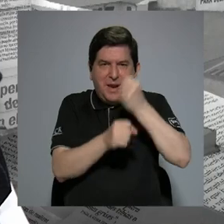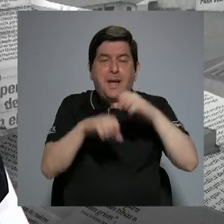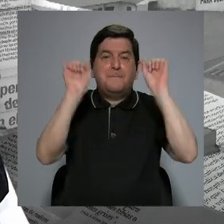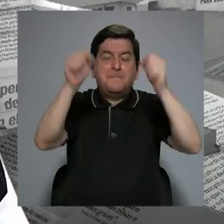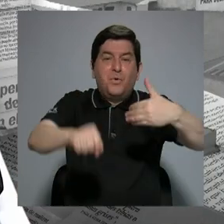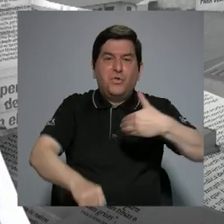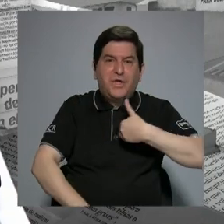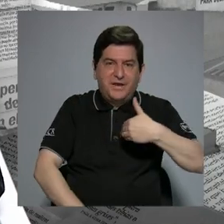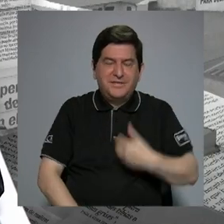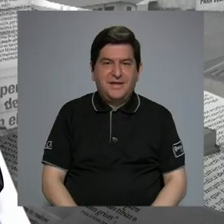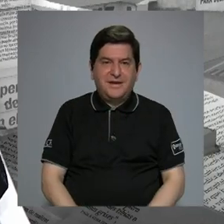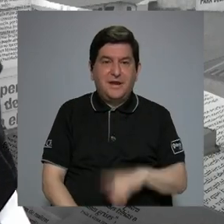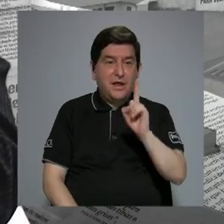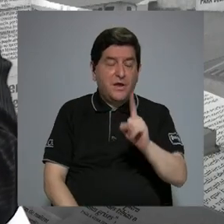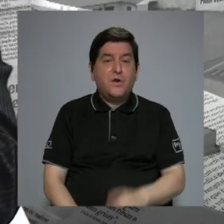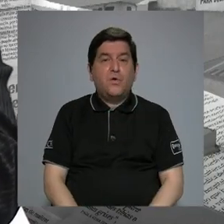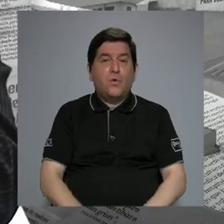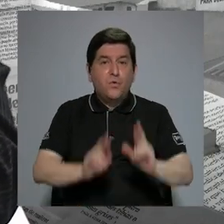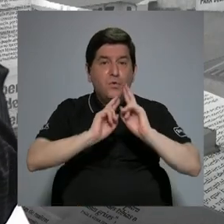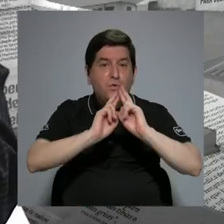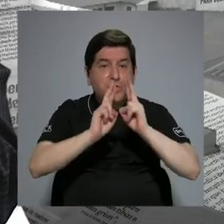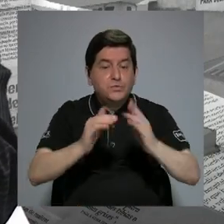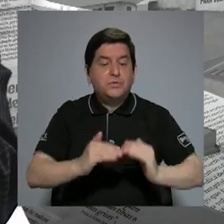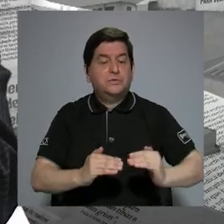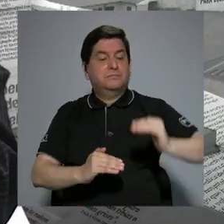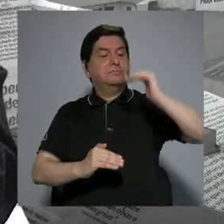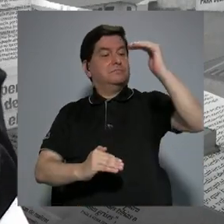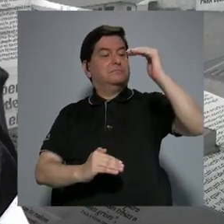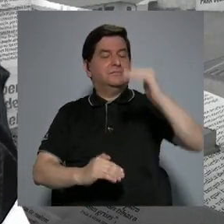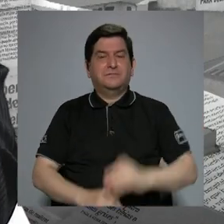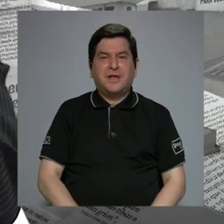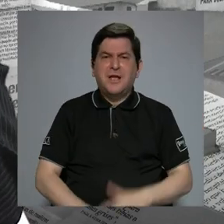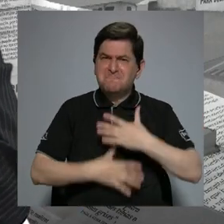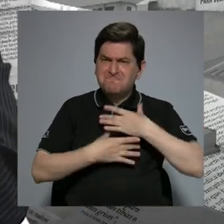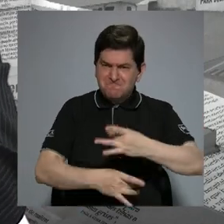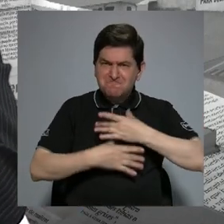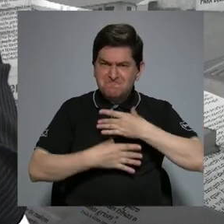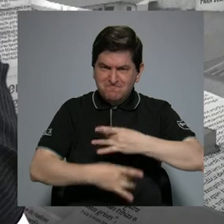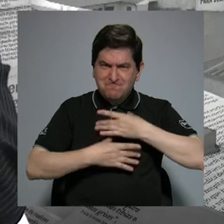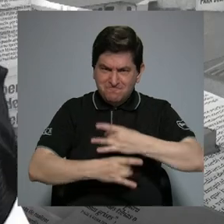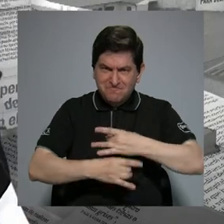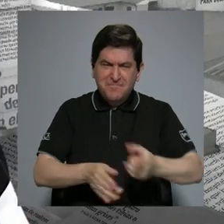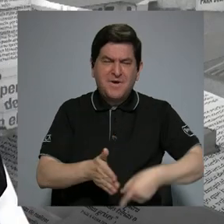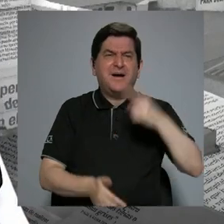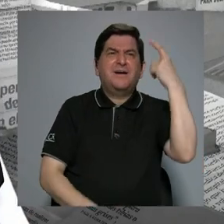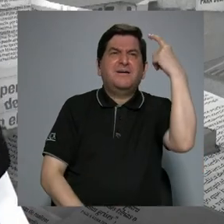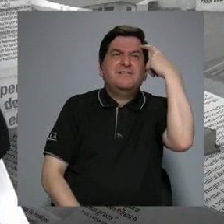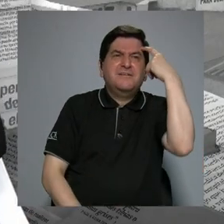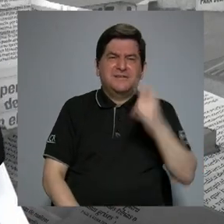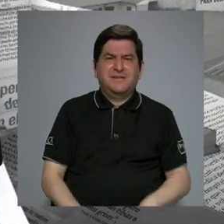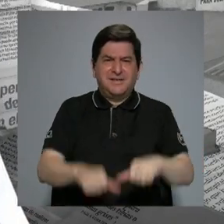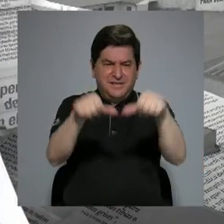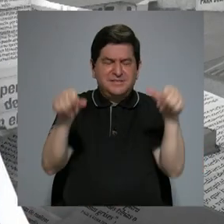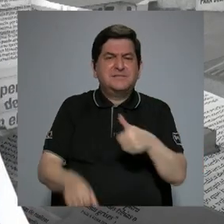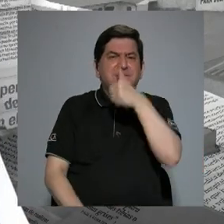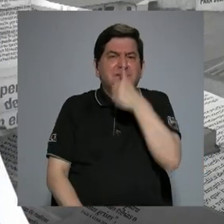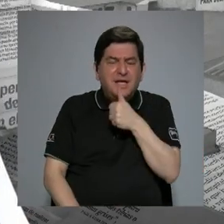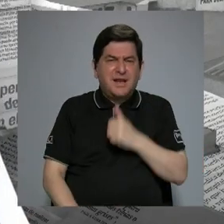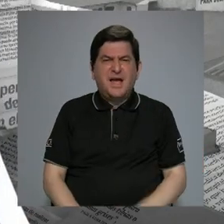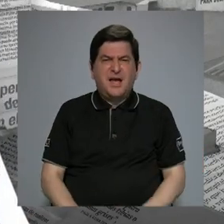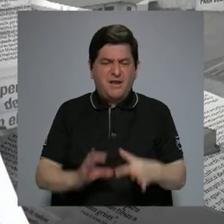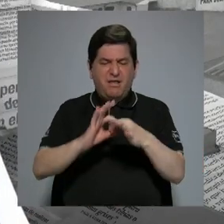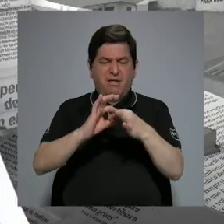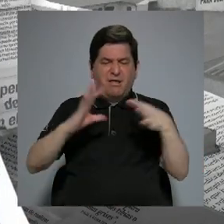tener un rendimiento o una productividad mayor. Fue interesante porque a veces pensamos que el sector privado está muy